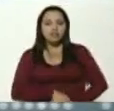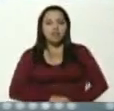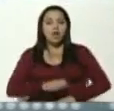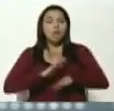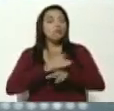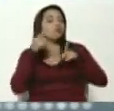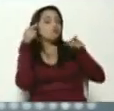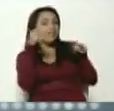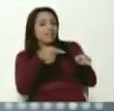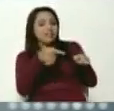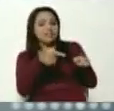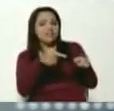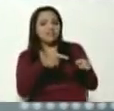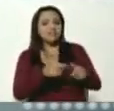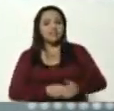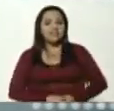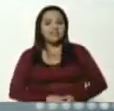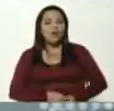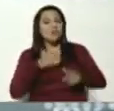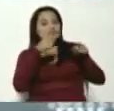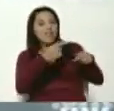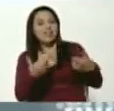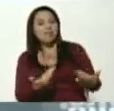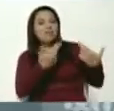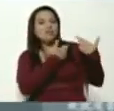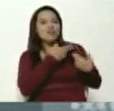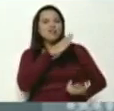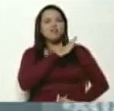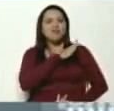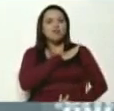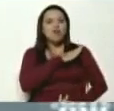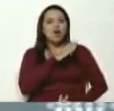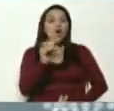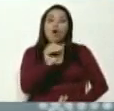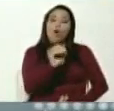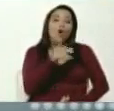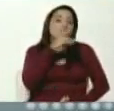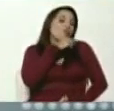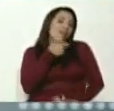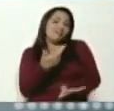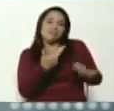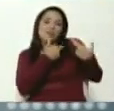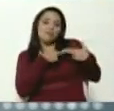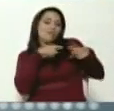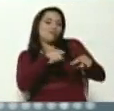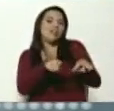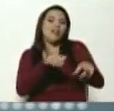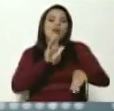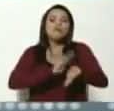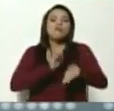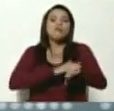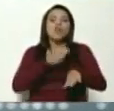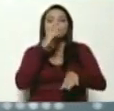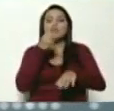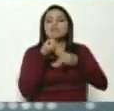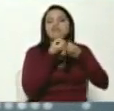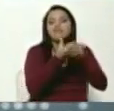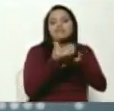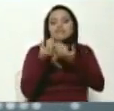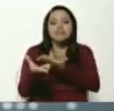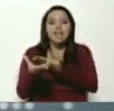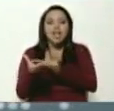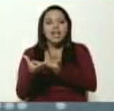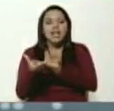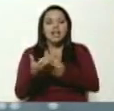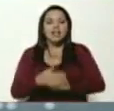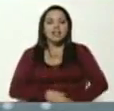usted es el responsable o el irresponsable por no declarar ante el Estado venezolano